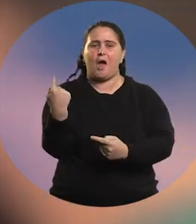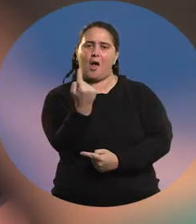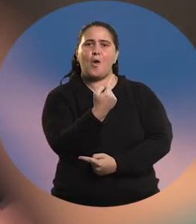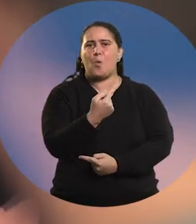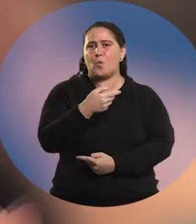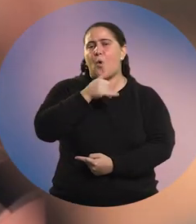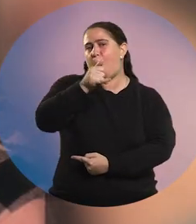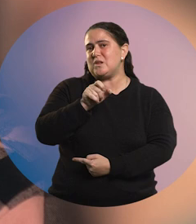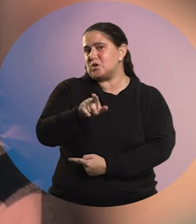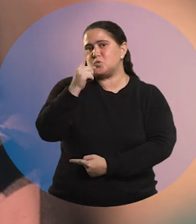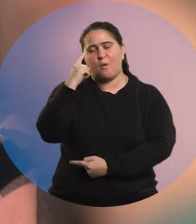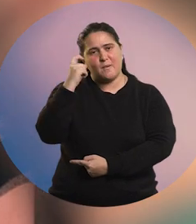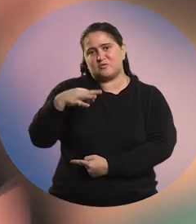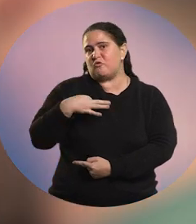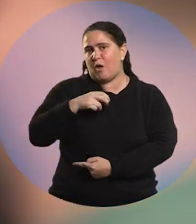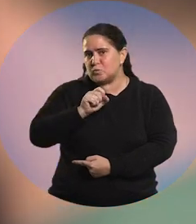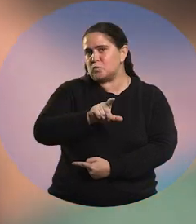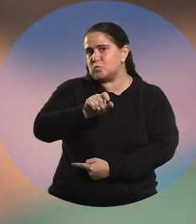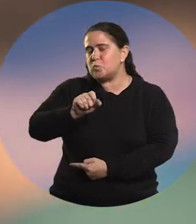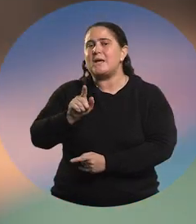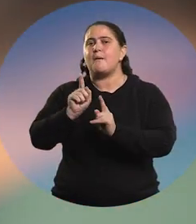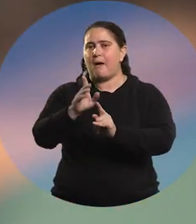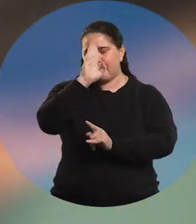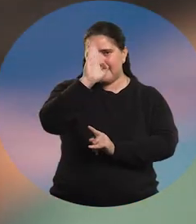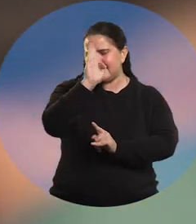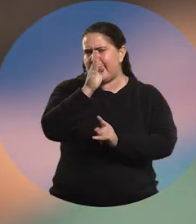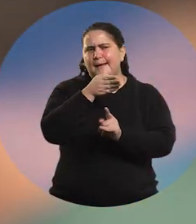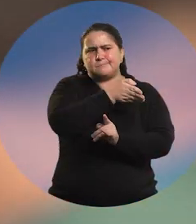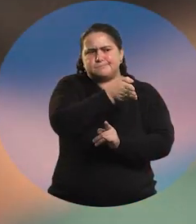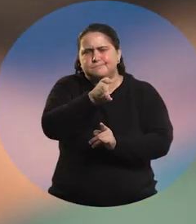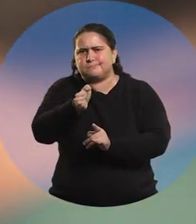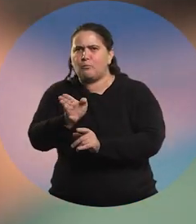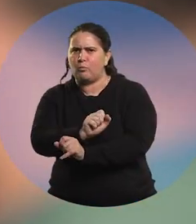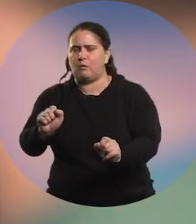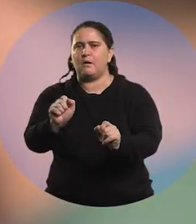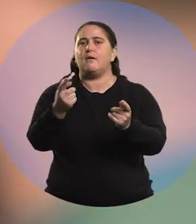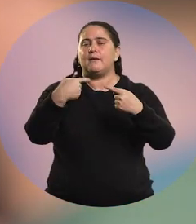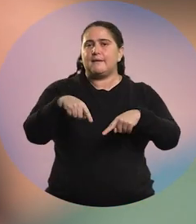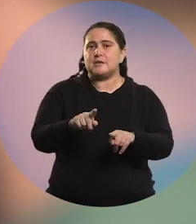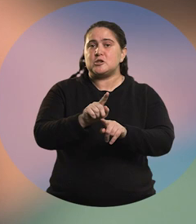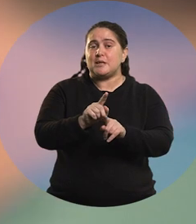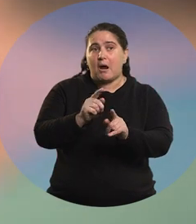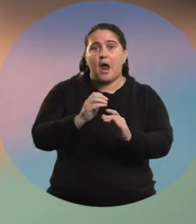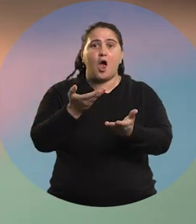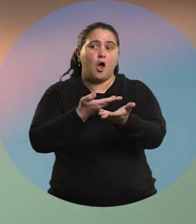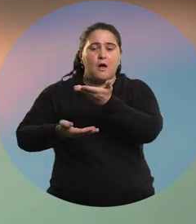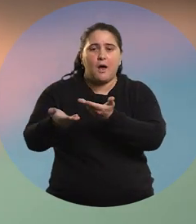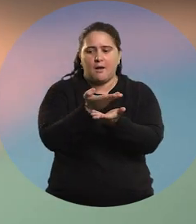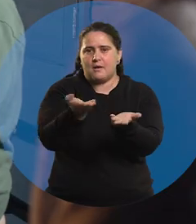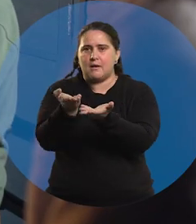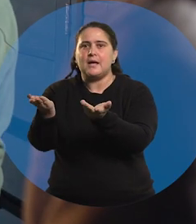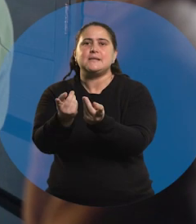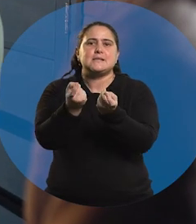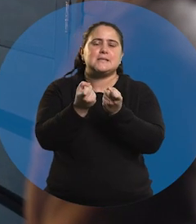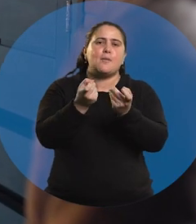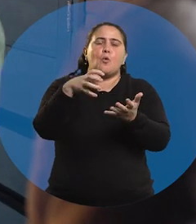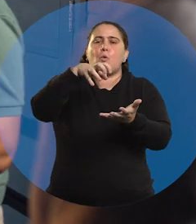contando sus vivencias y los aprendizajes están en un montón de lados. Entonces, para poder compartirlos